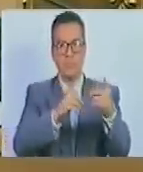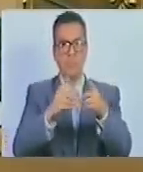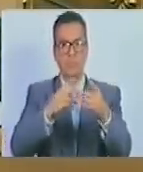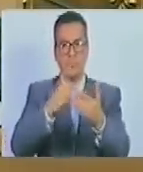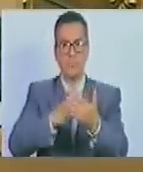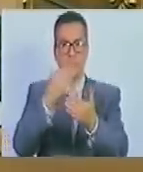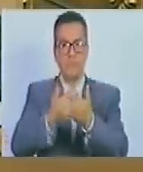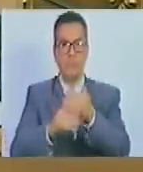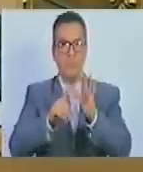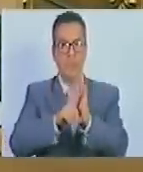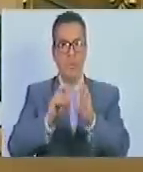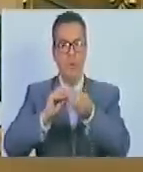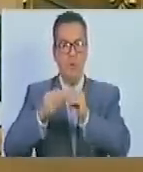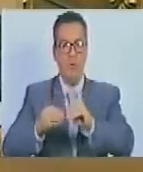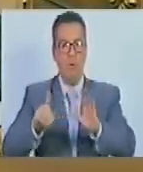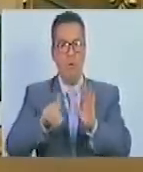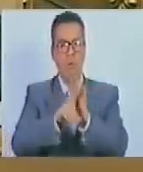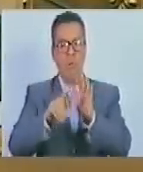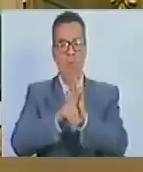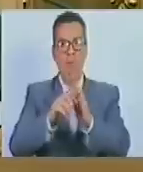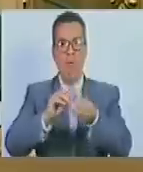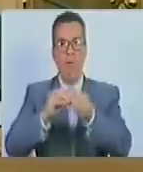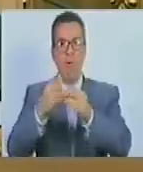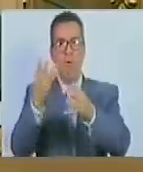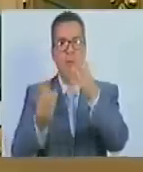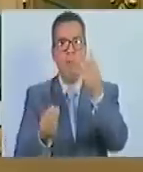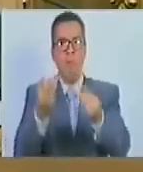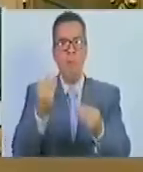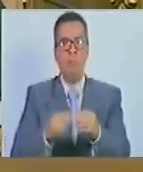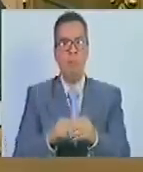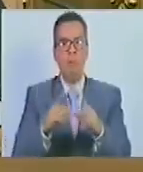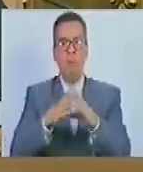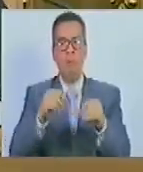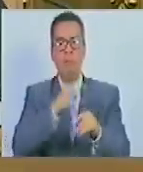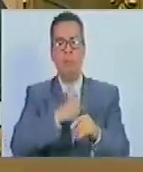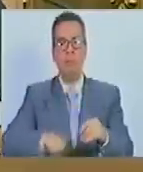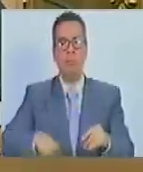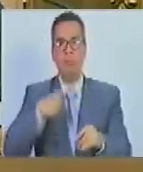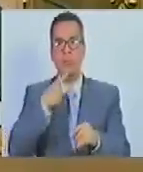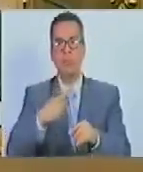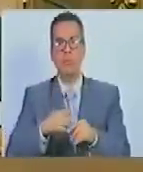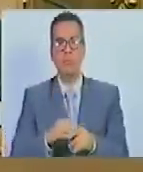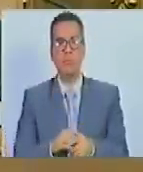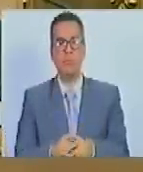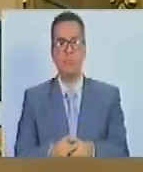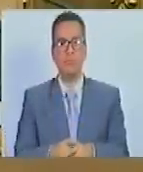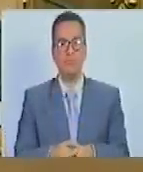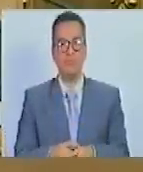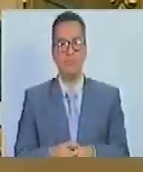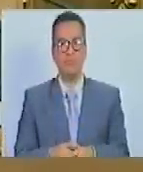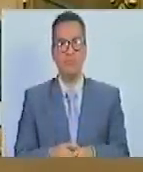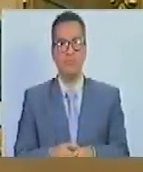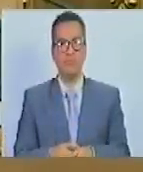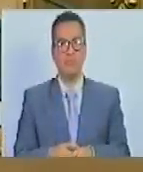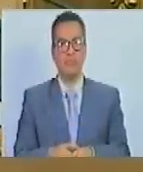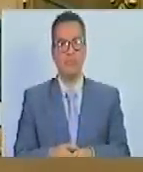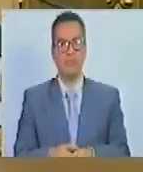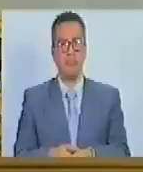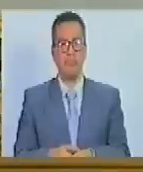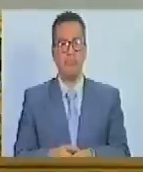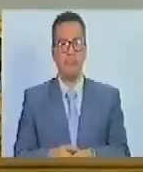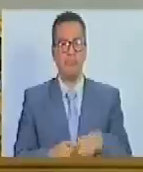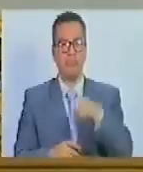orgánica de reforma de la ley orgánica de los consejos comunales es todo señor presidente se encuentran